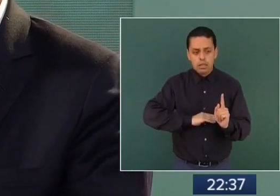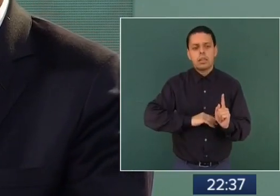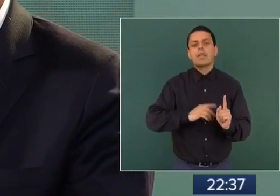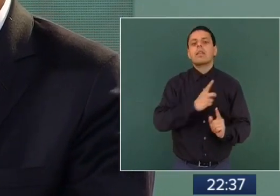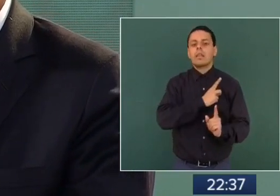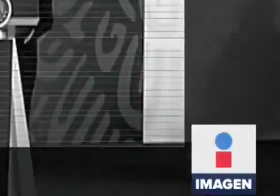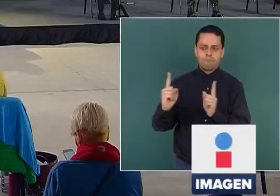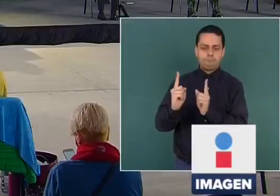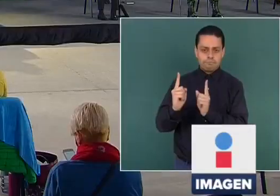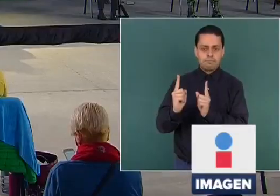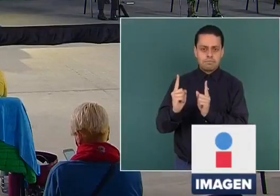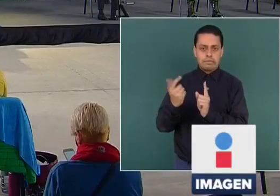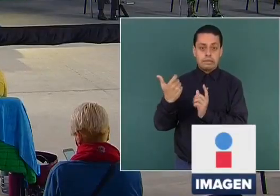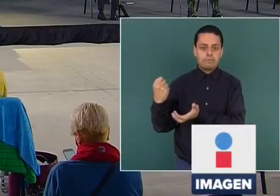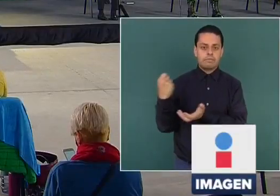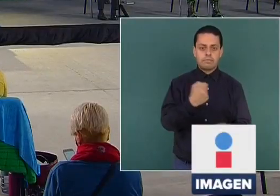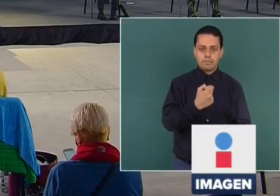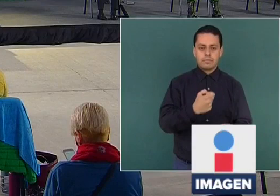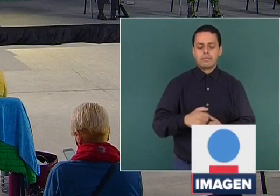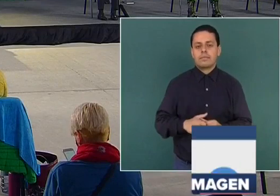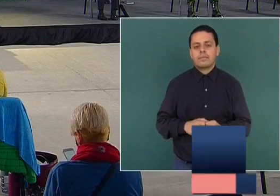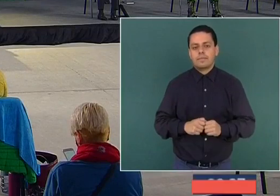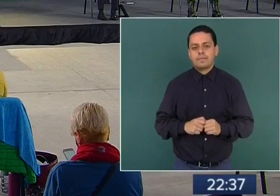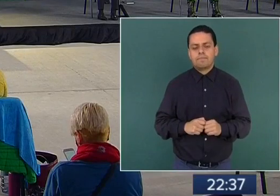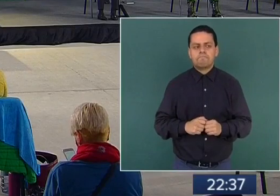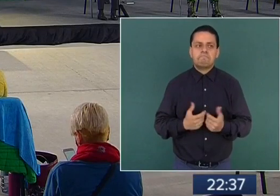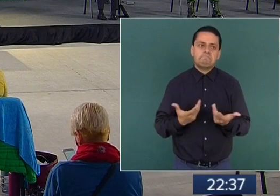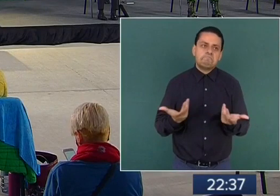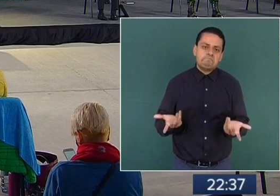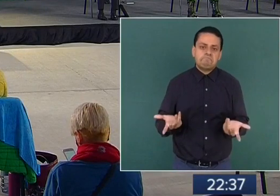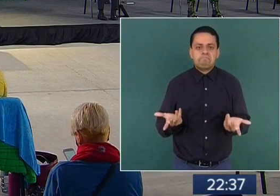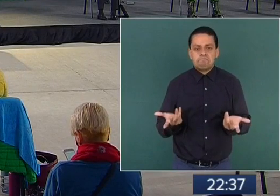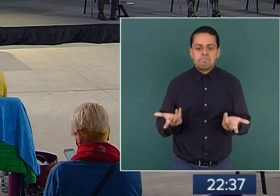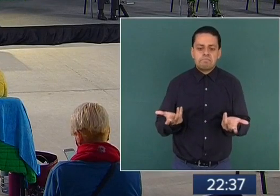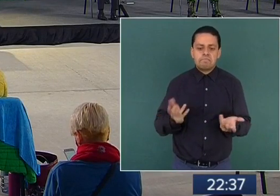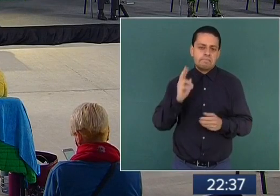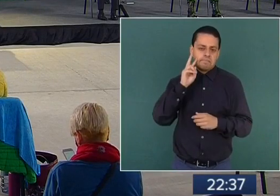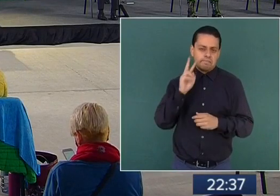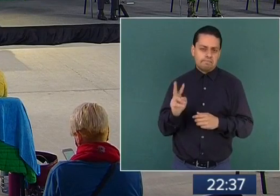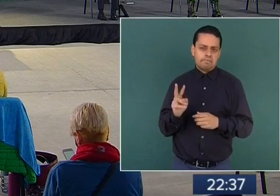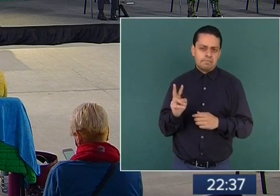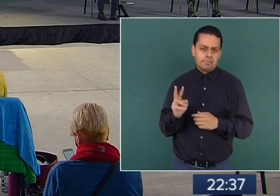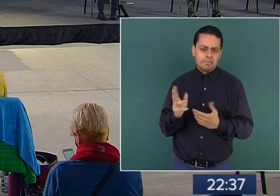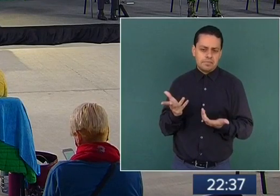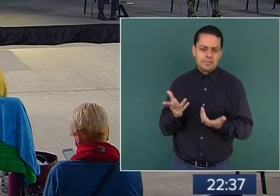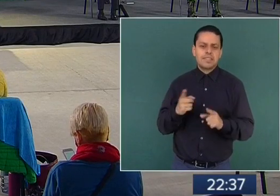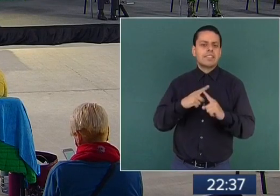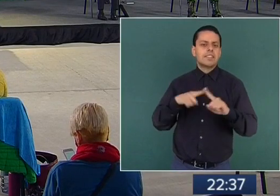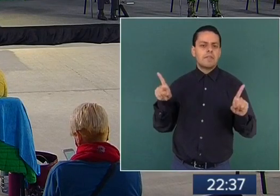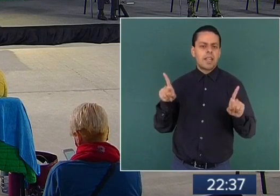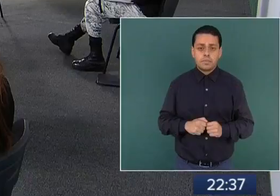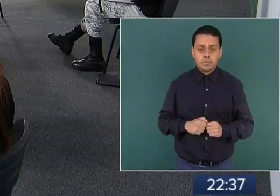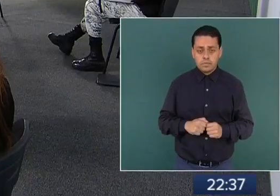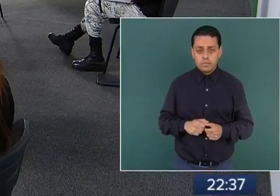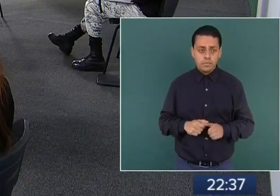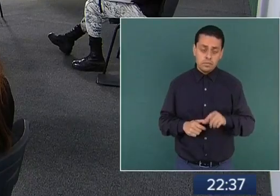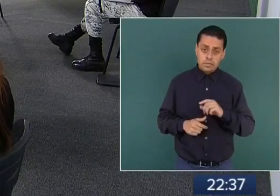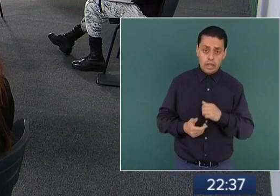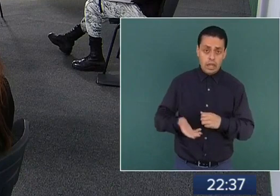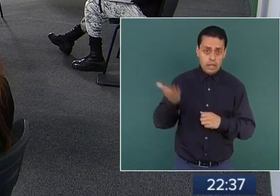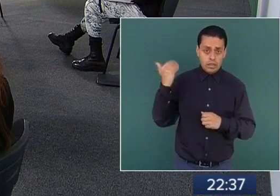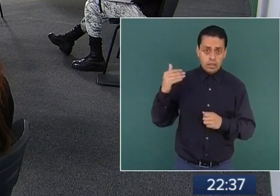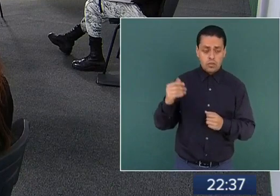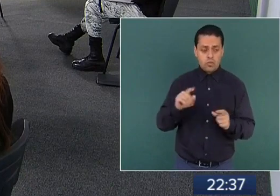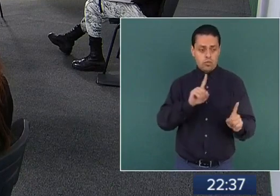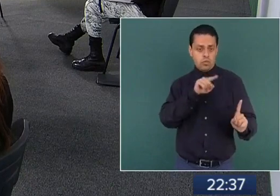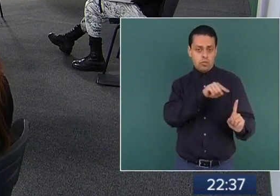juzgado. Hay notorias diferencias. En aquellos